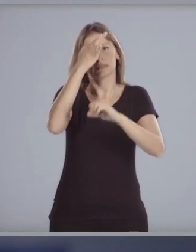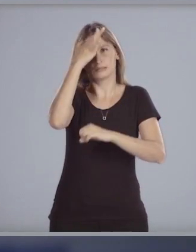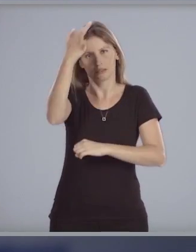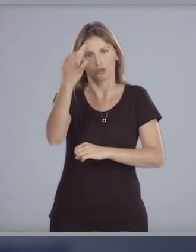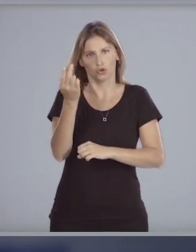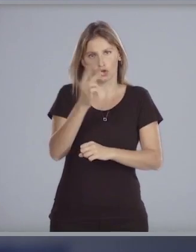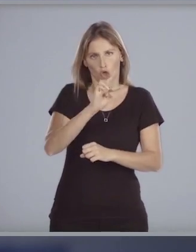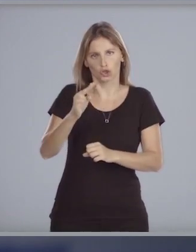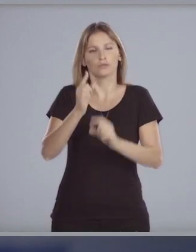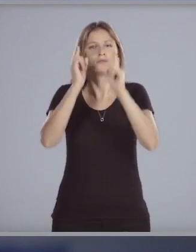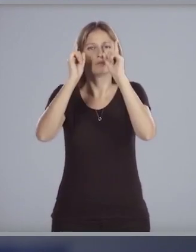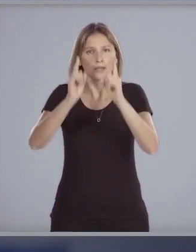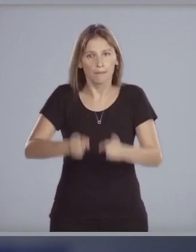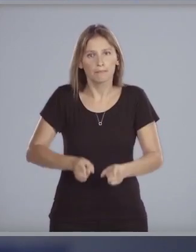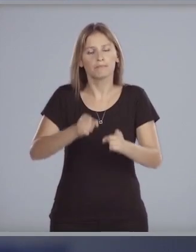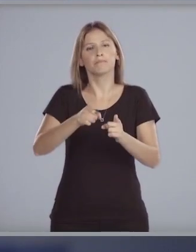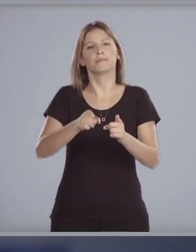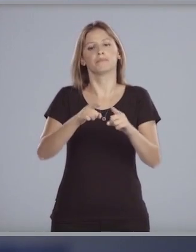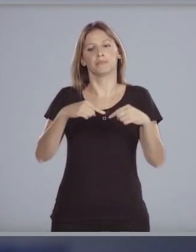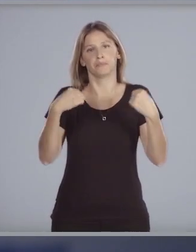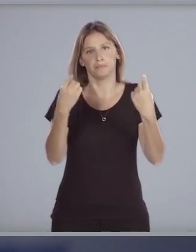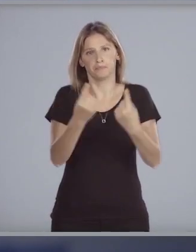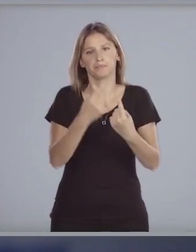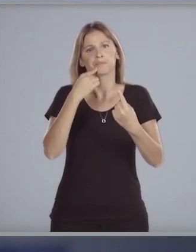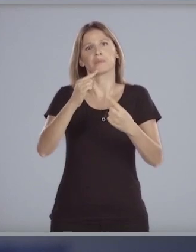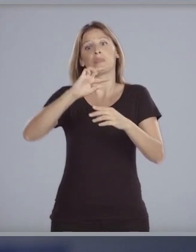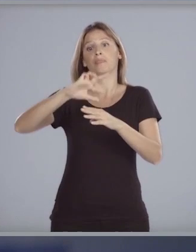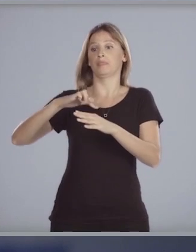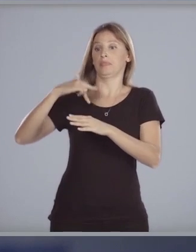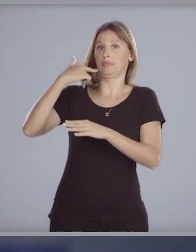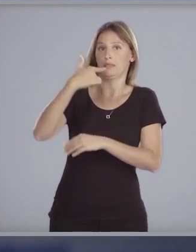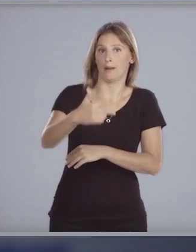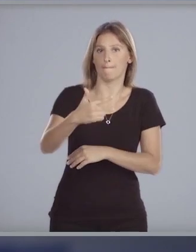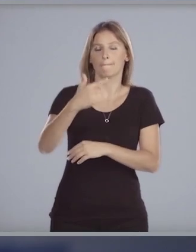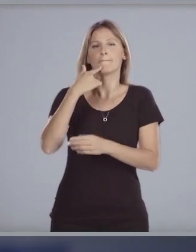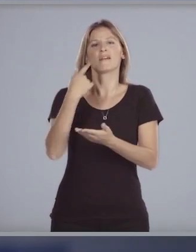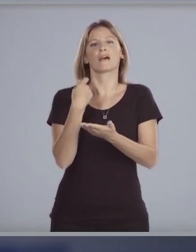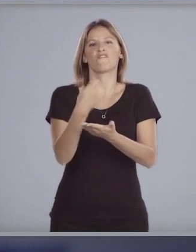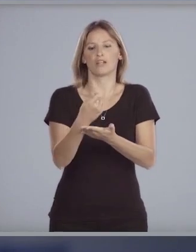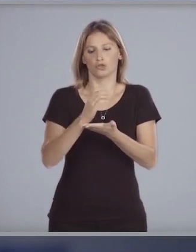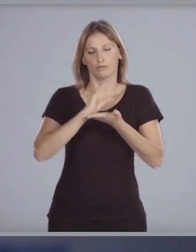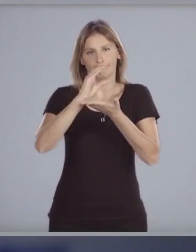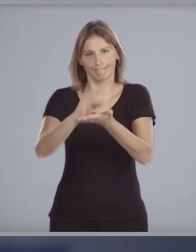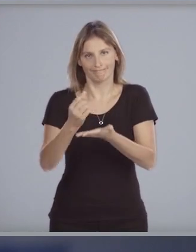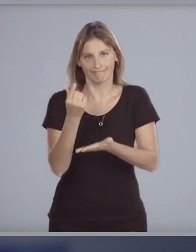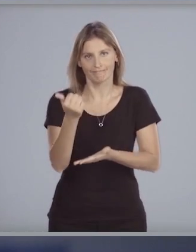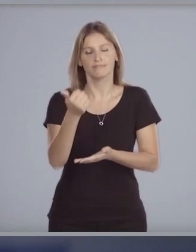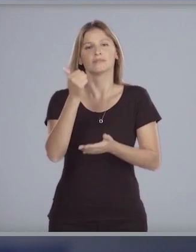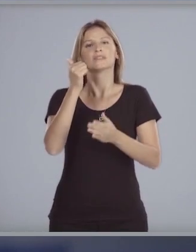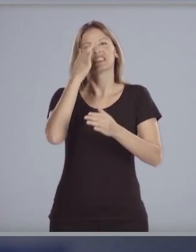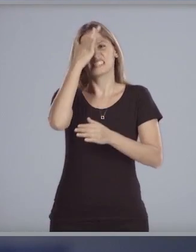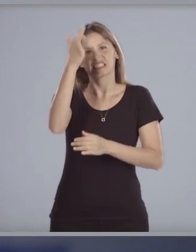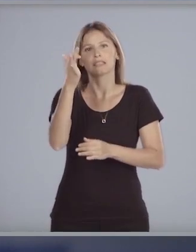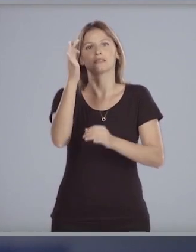a tales efectos triplicaremos la inversión en ciencia y